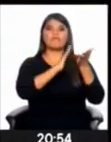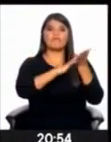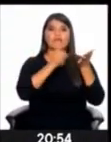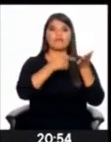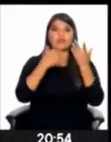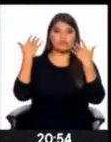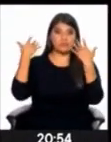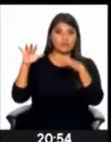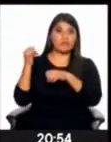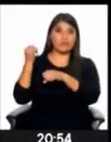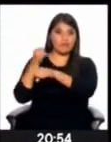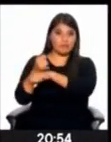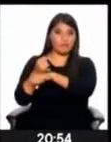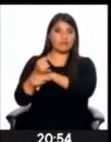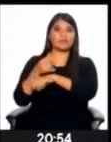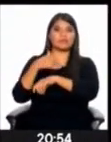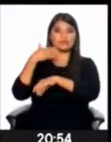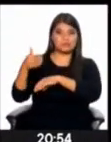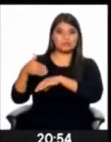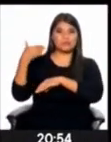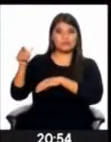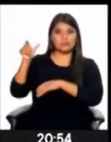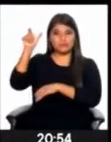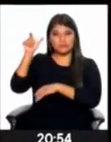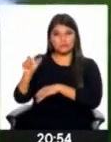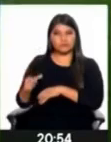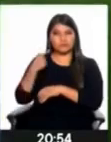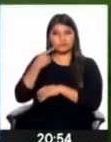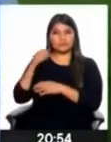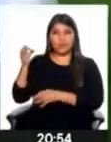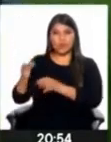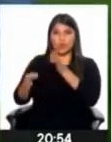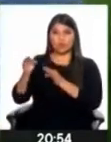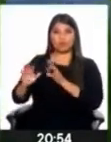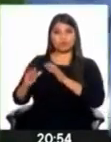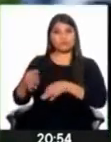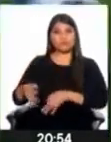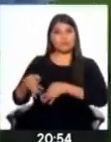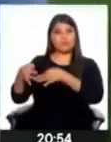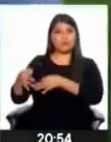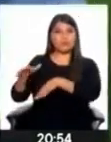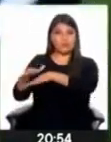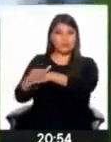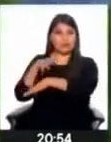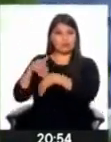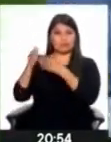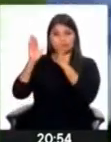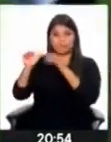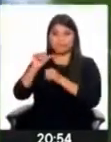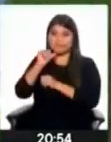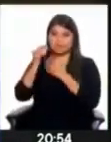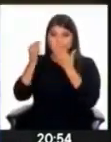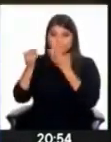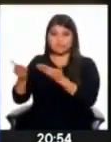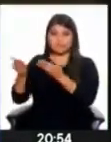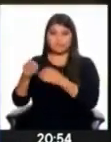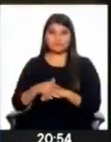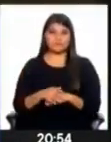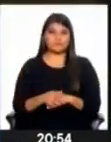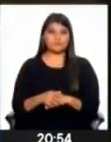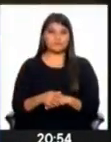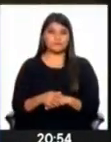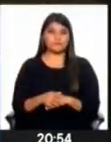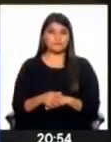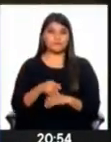el abuso, existen deficiencias en el acceso a la justicia y en la atención oportuna. No es